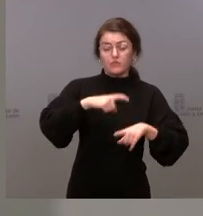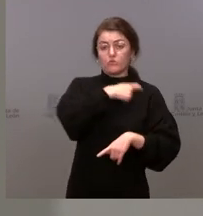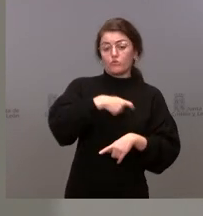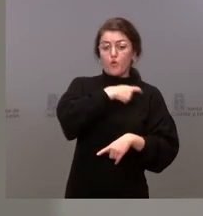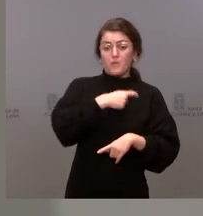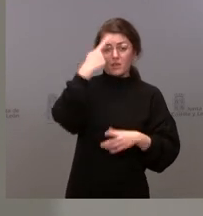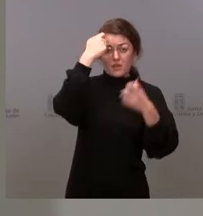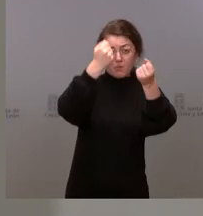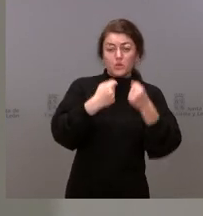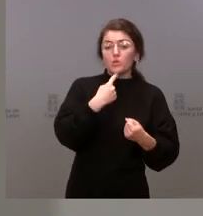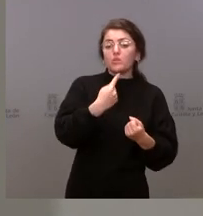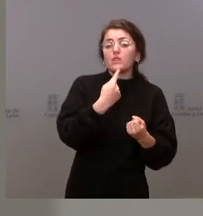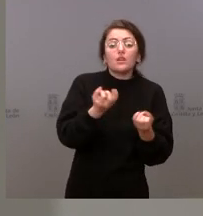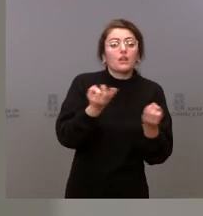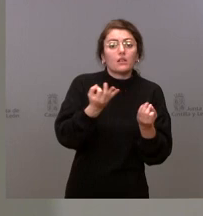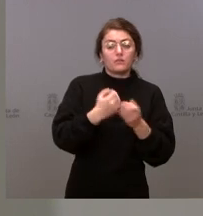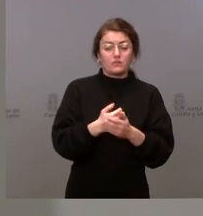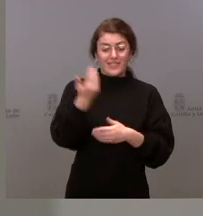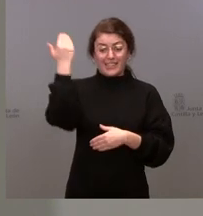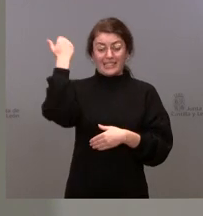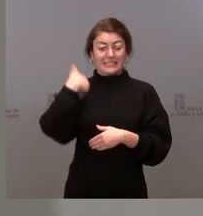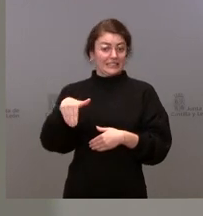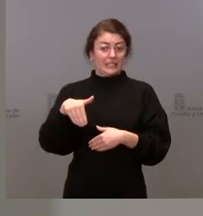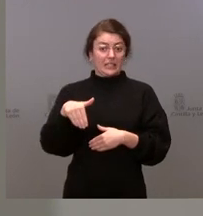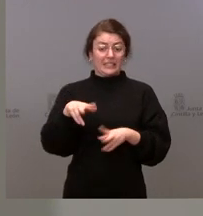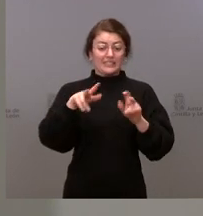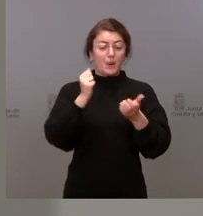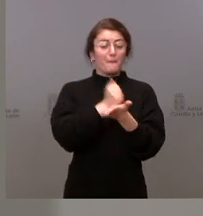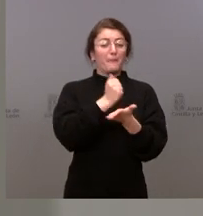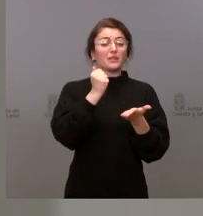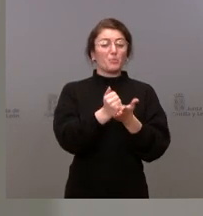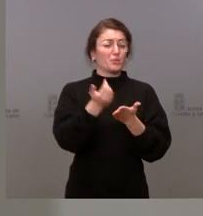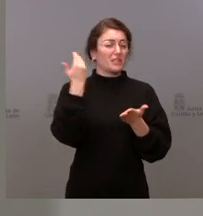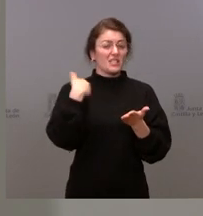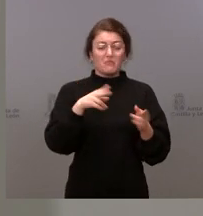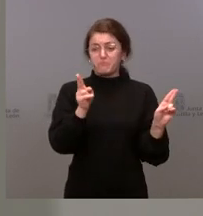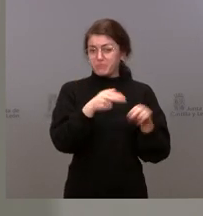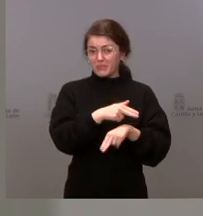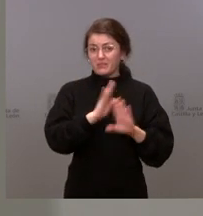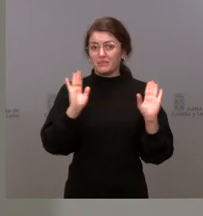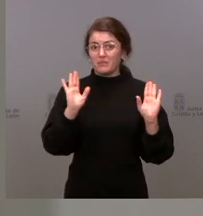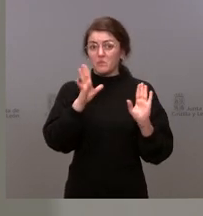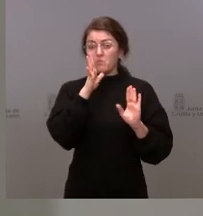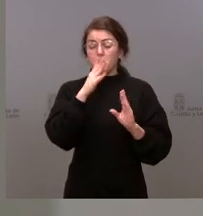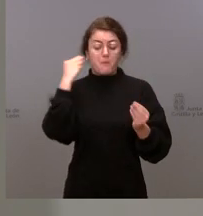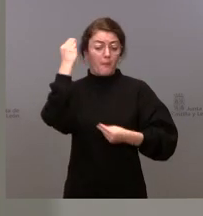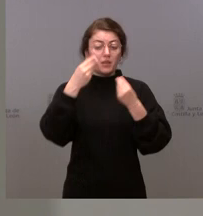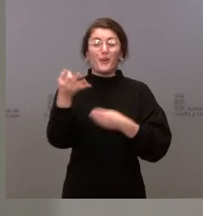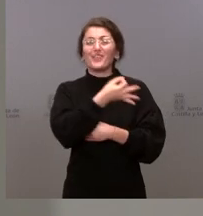Nosotros ya descartamos en su momento la aplicación del pasaporte, por su, entendemos, ineficacia,